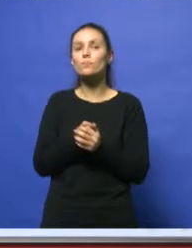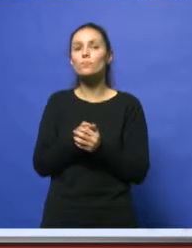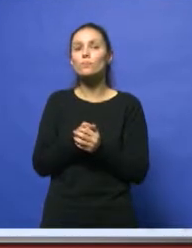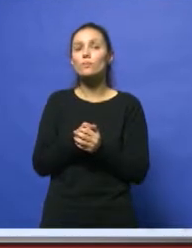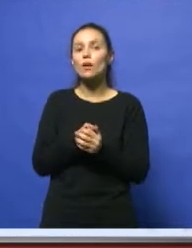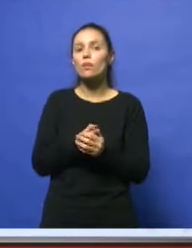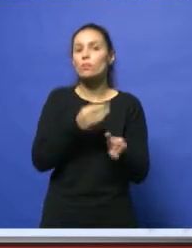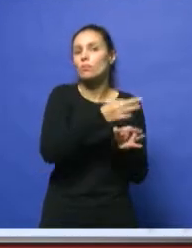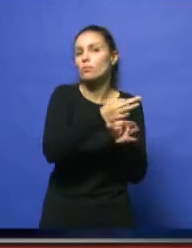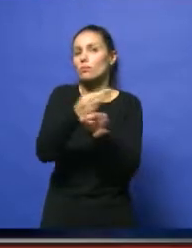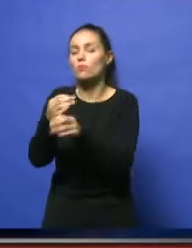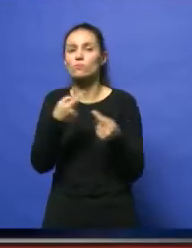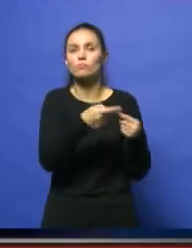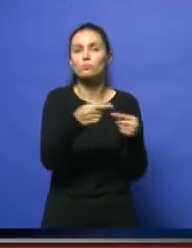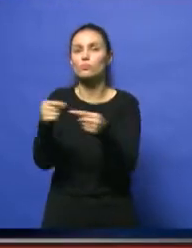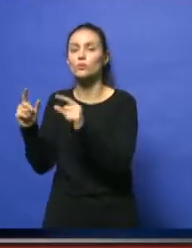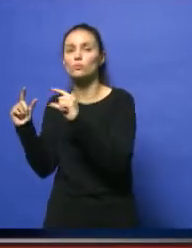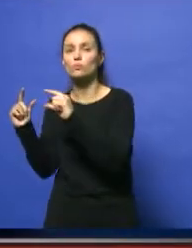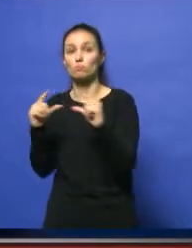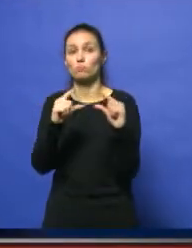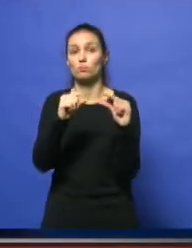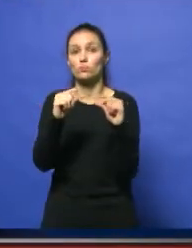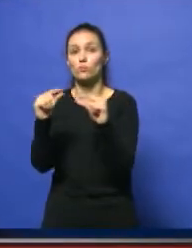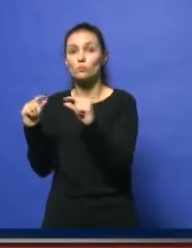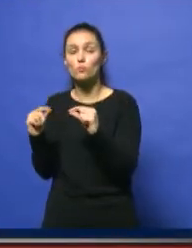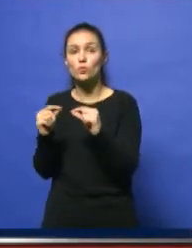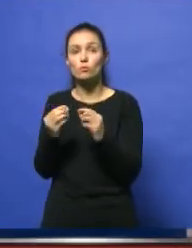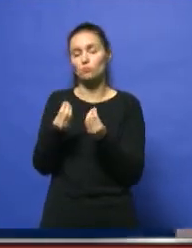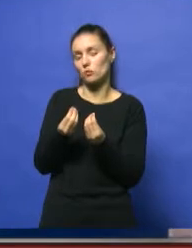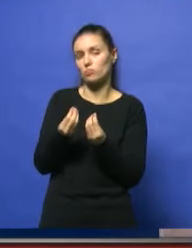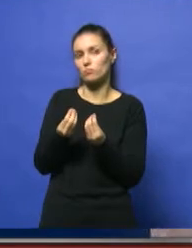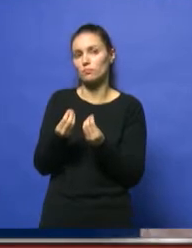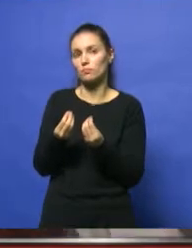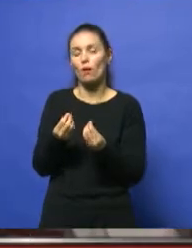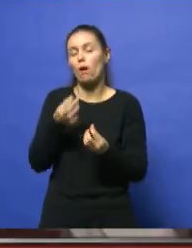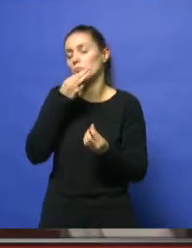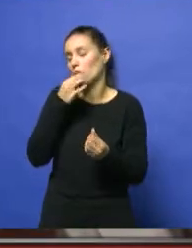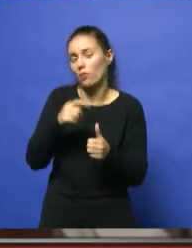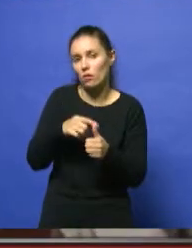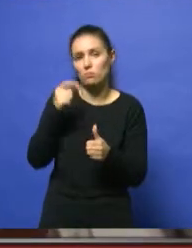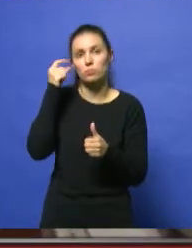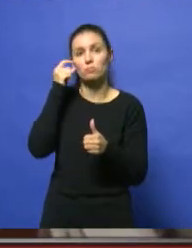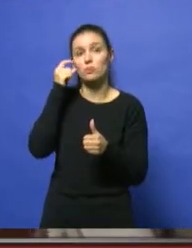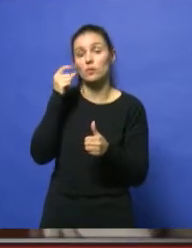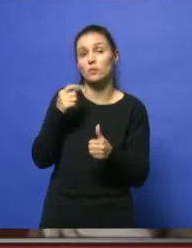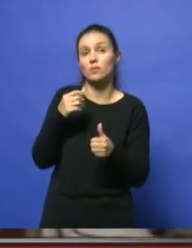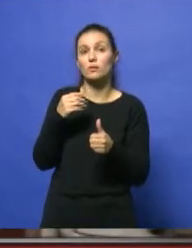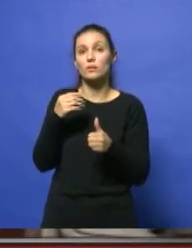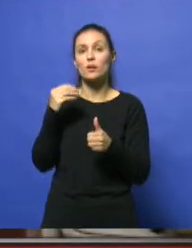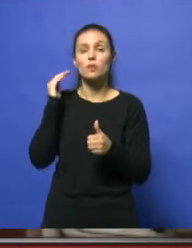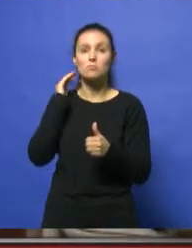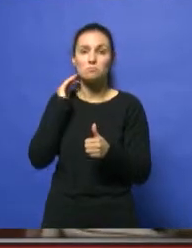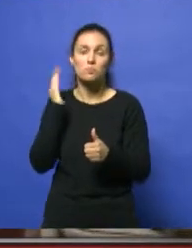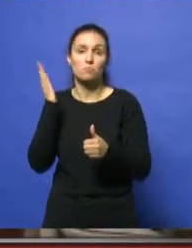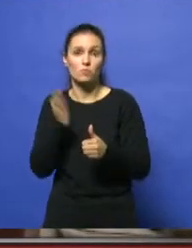distintas escuelas y los números que han arrojado las mismas han sido los siguientes. Por ejemplo, en el Rivadavia, un 13% de paro.